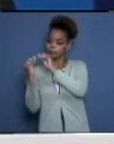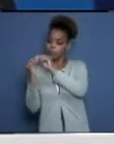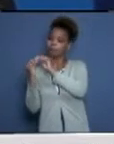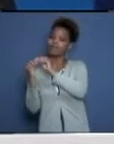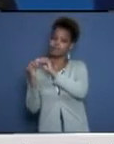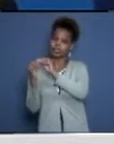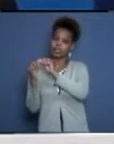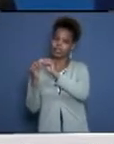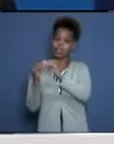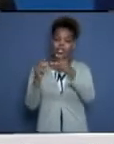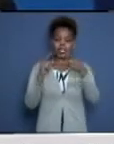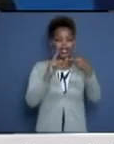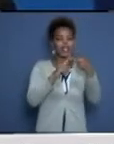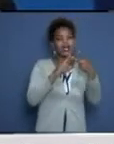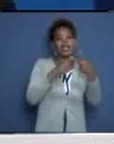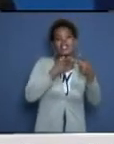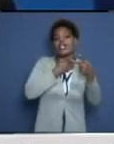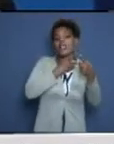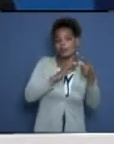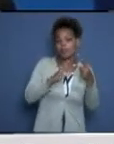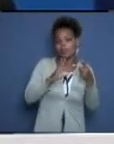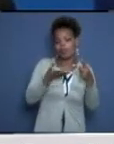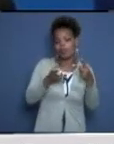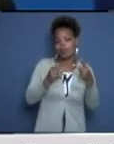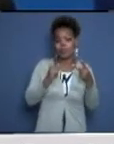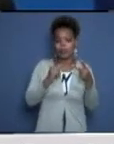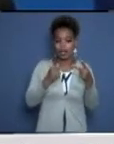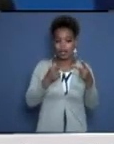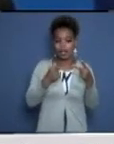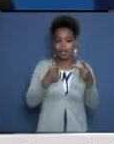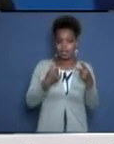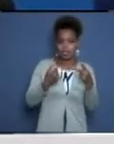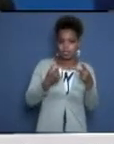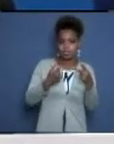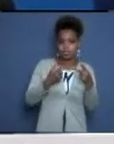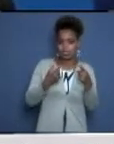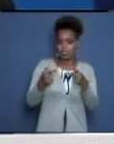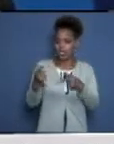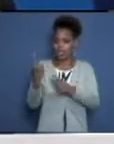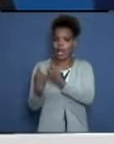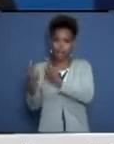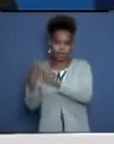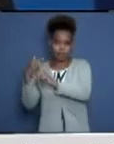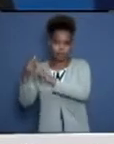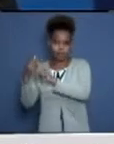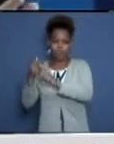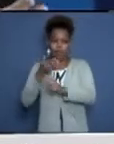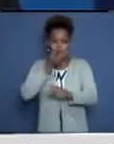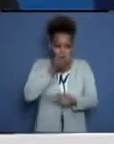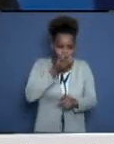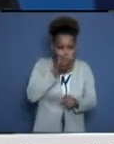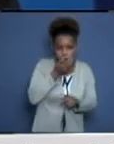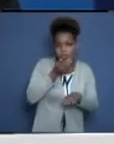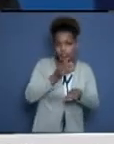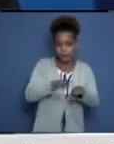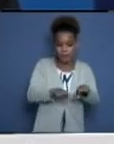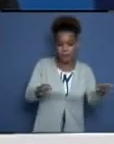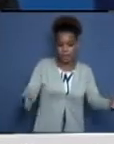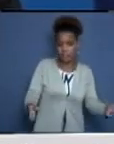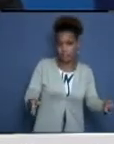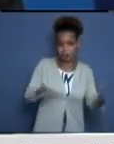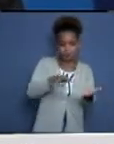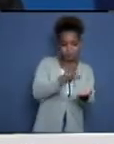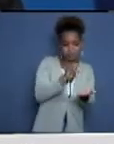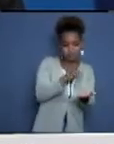indirecto, es decir, un individuo que está contagiado puede toser, las partículas caen a una